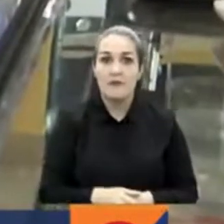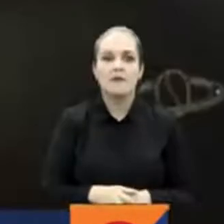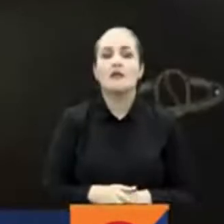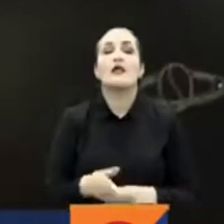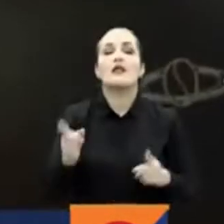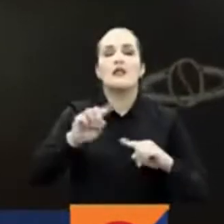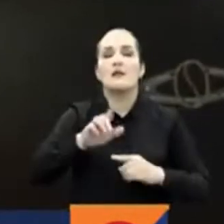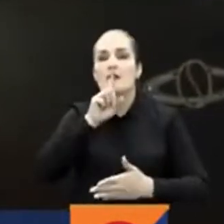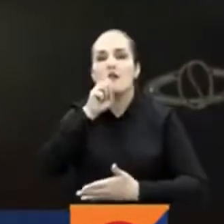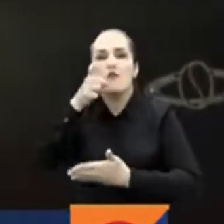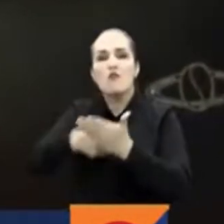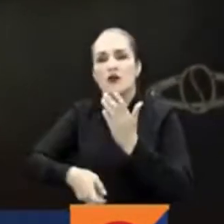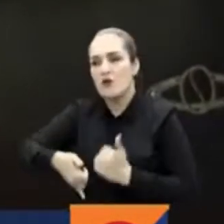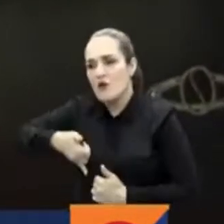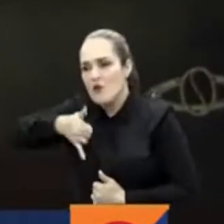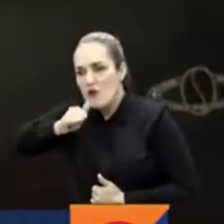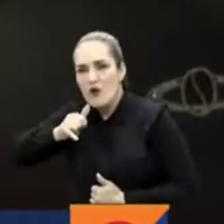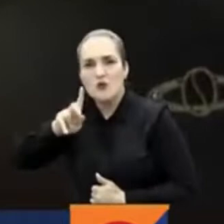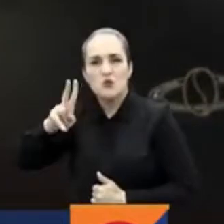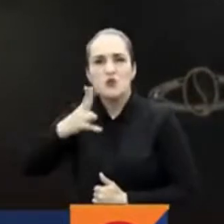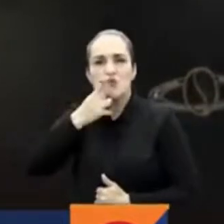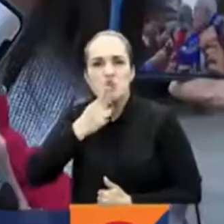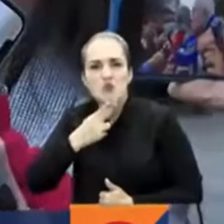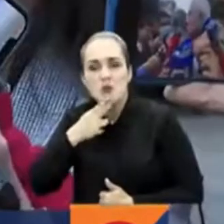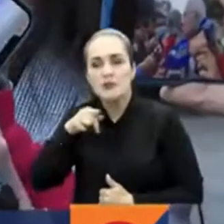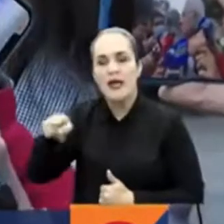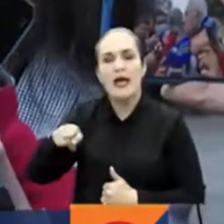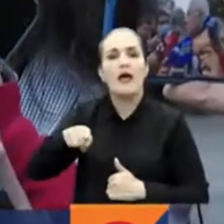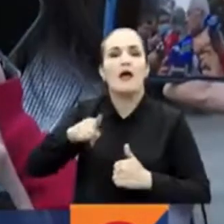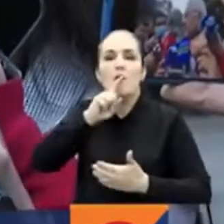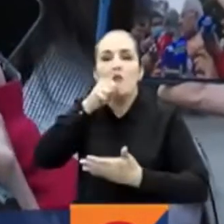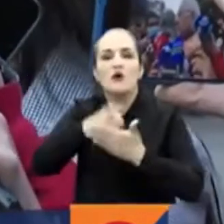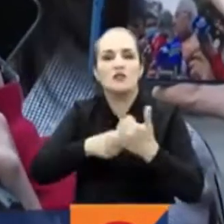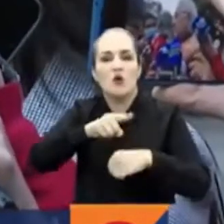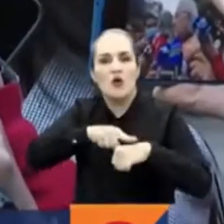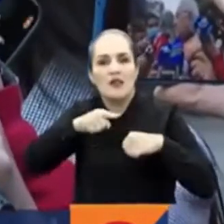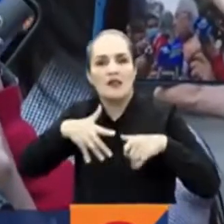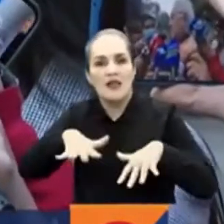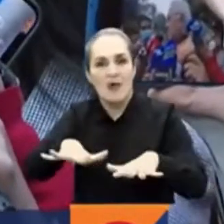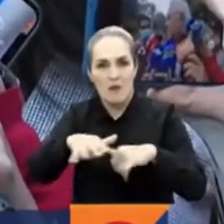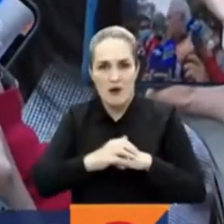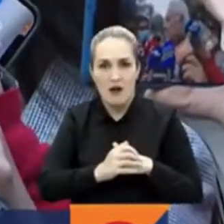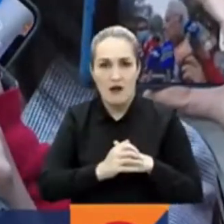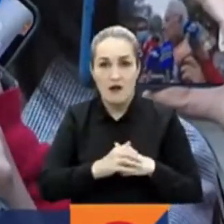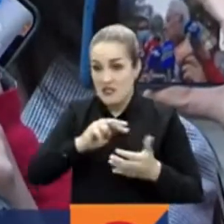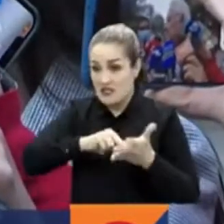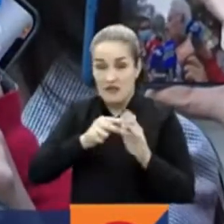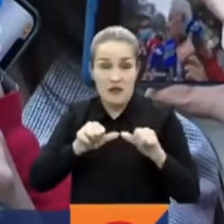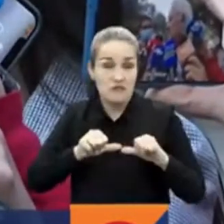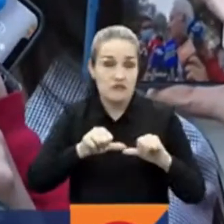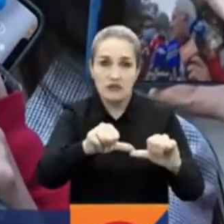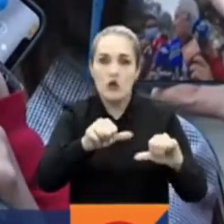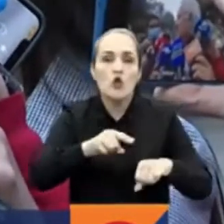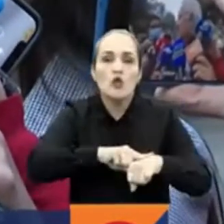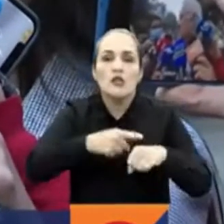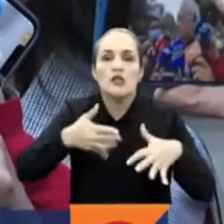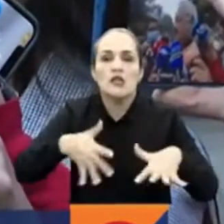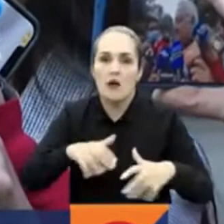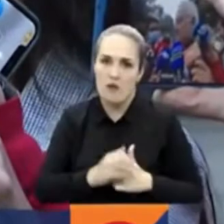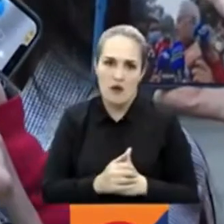bebidas azucaradas ultraprocesadas serían temporales. Es un impuesto que espera que desaparece con el tiempo porque esperamos que esas